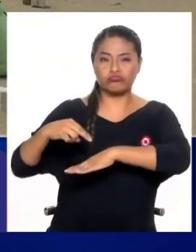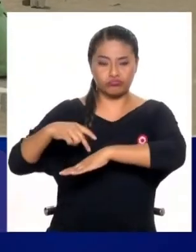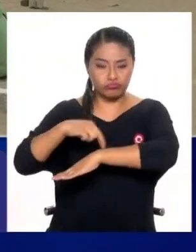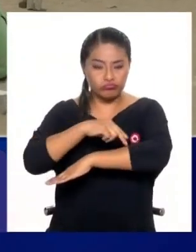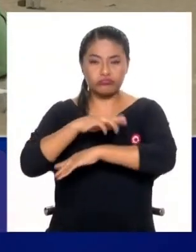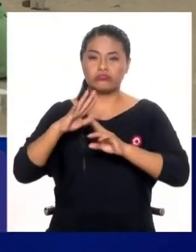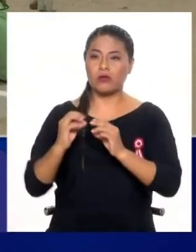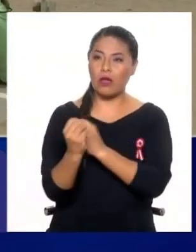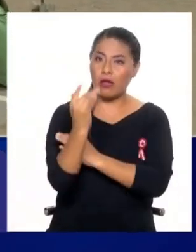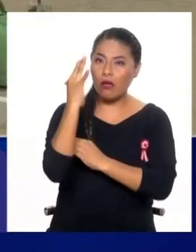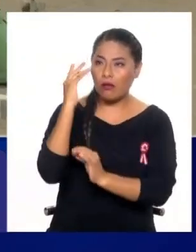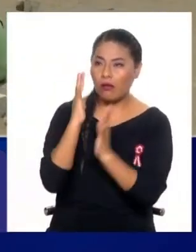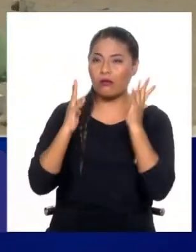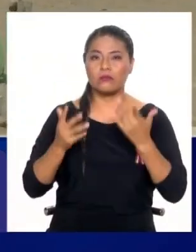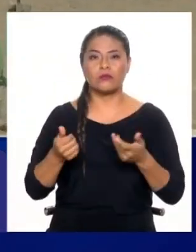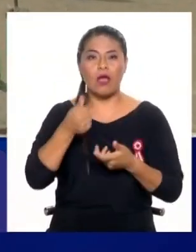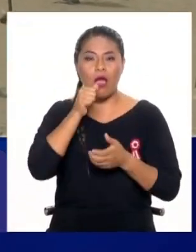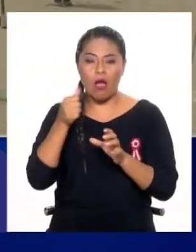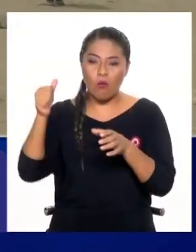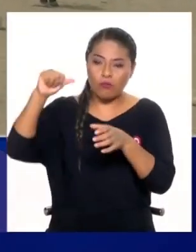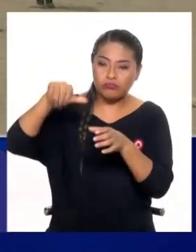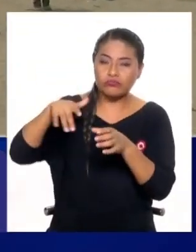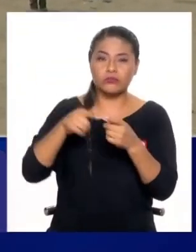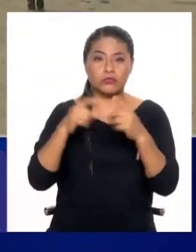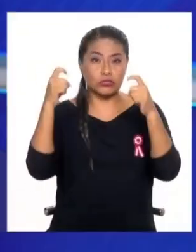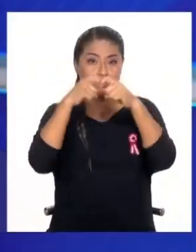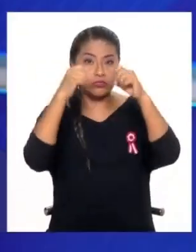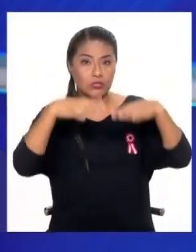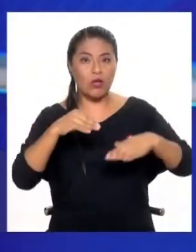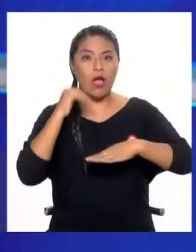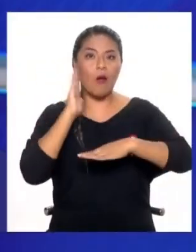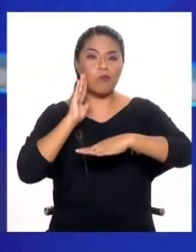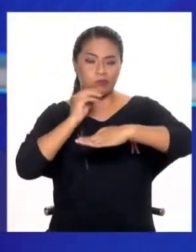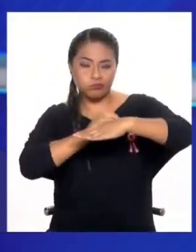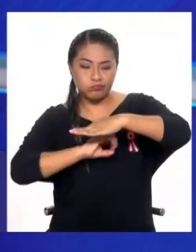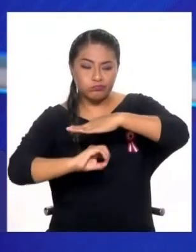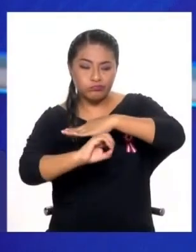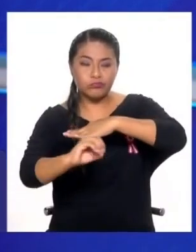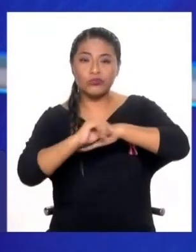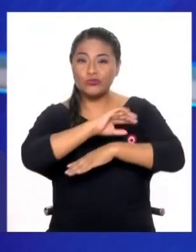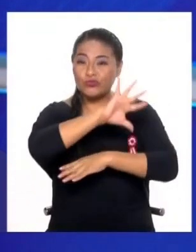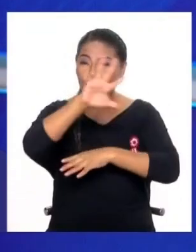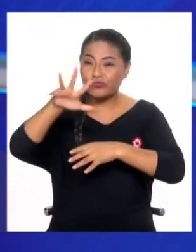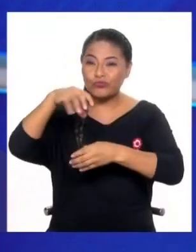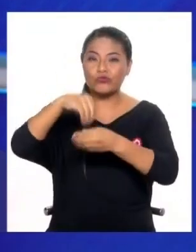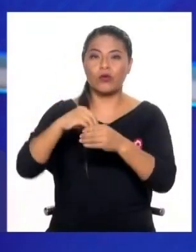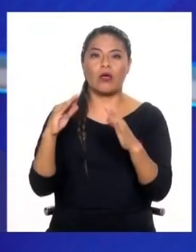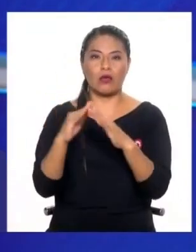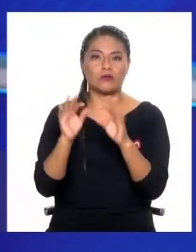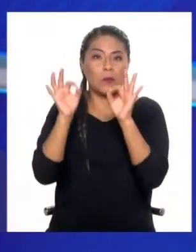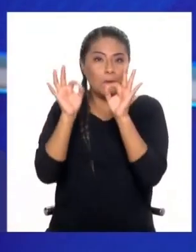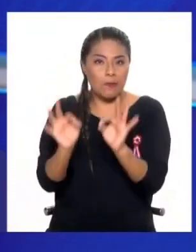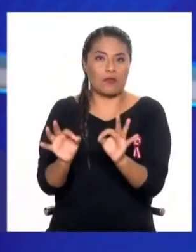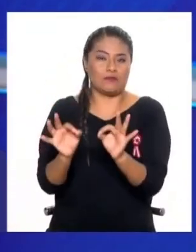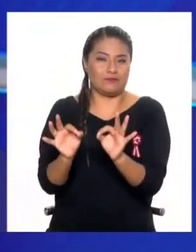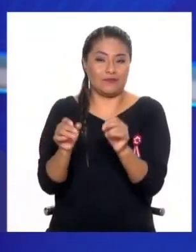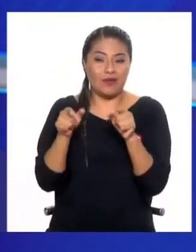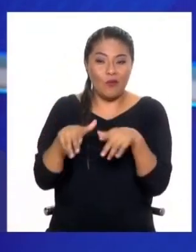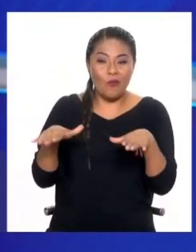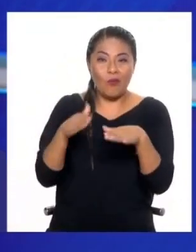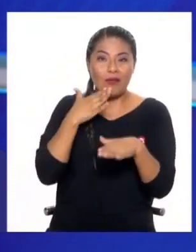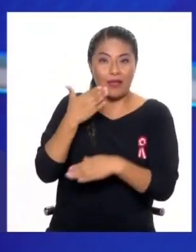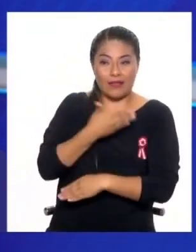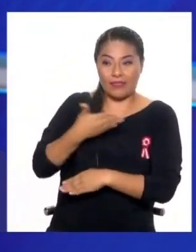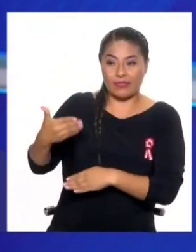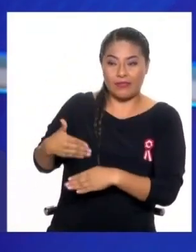colegios, parques, postas médicas, ciudad que la rodea. Y ello demanda un esfuerzo muy grande del Estado.